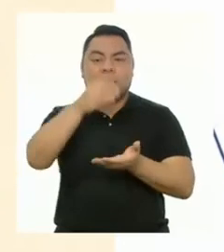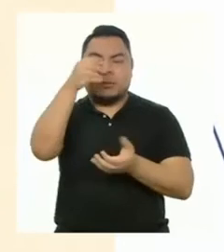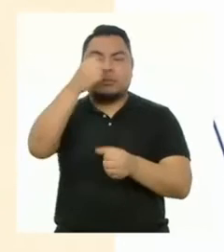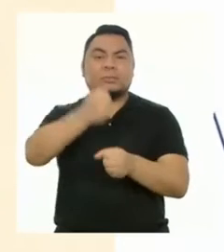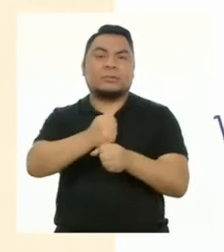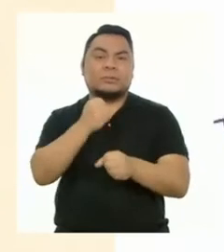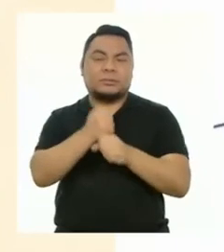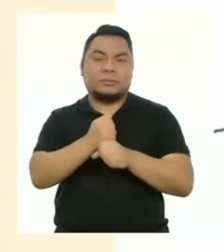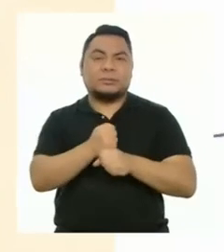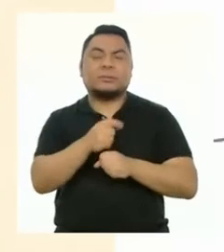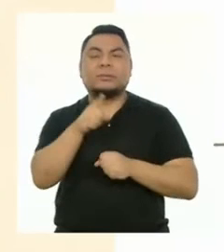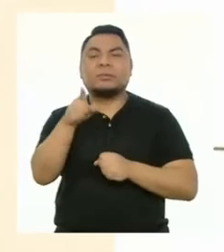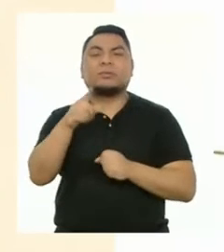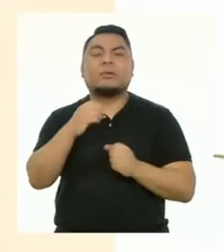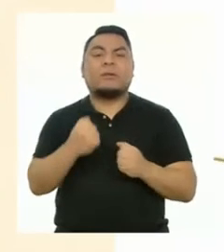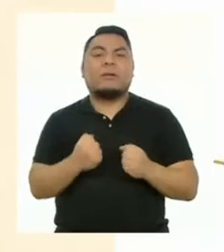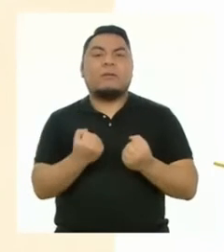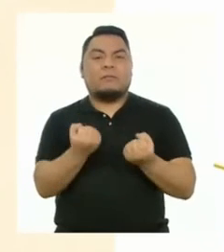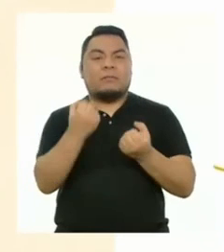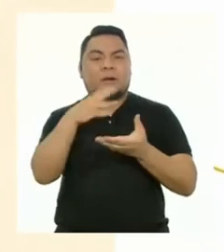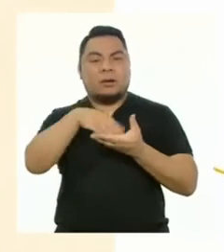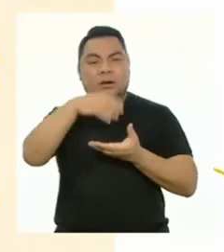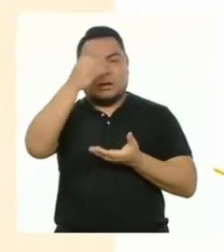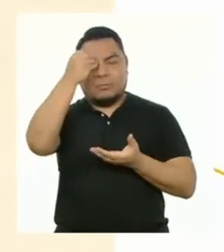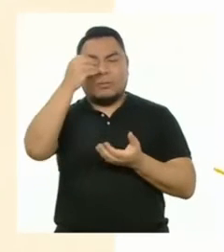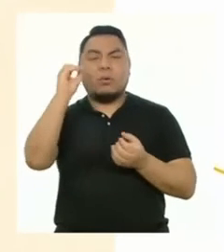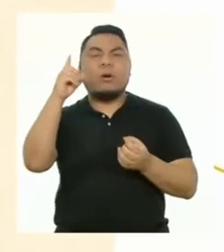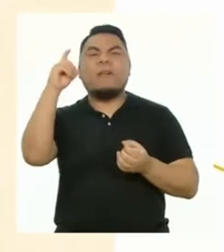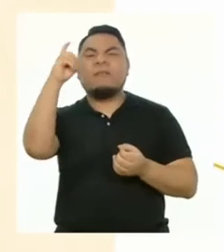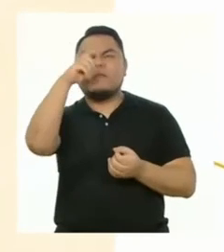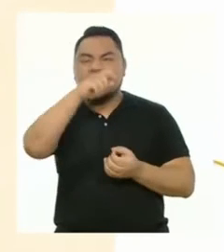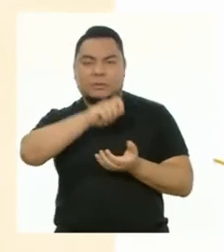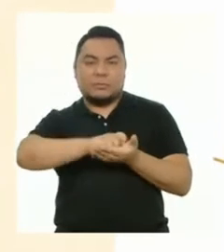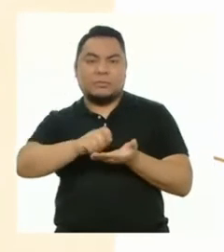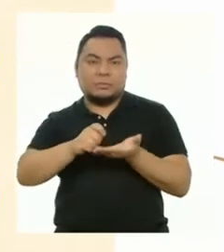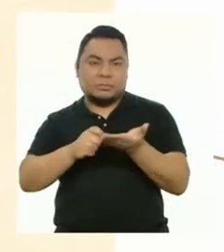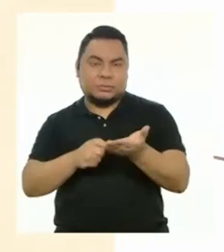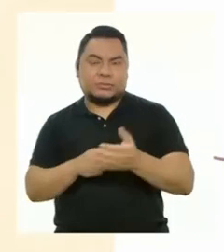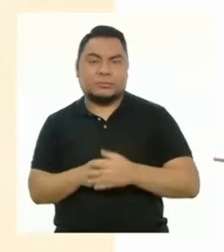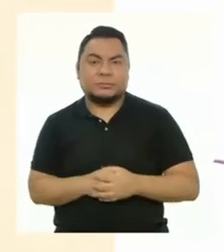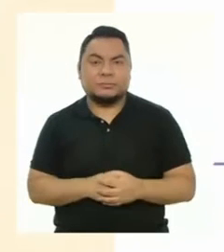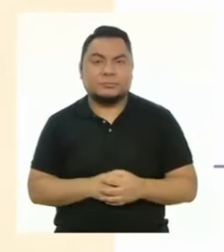tu trabajo y reconocer tus fortalezas y dificultades.